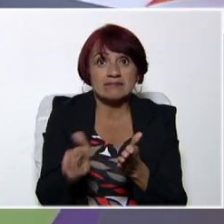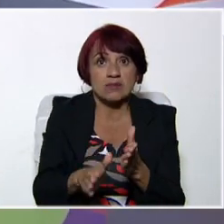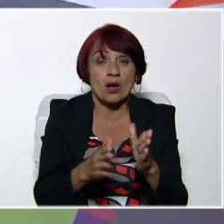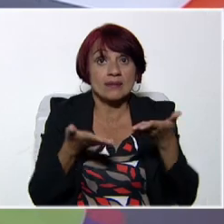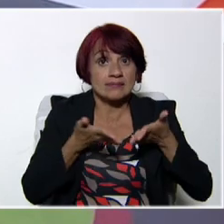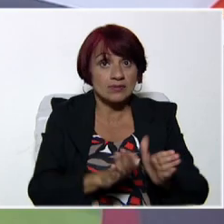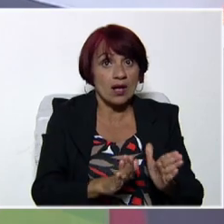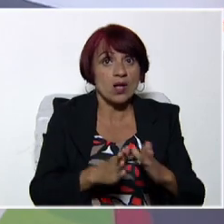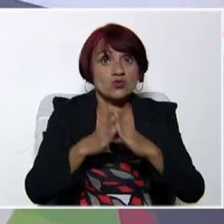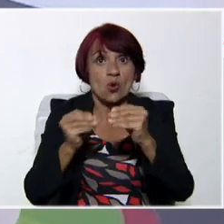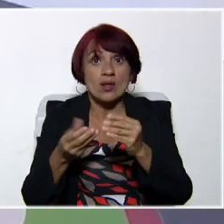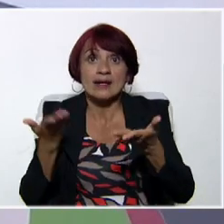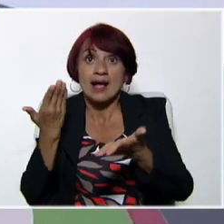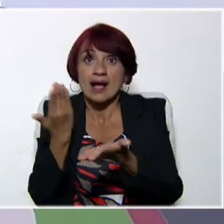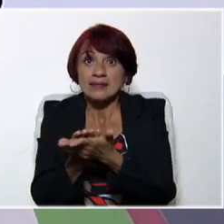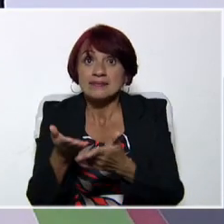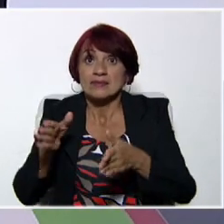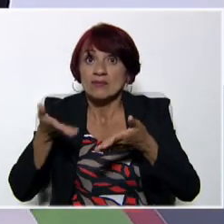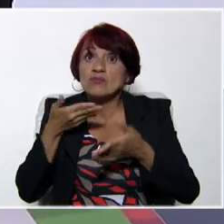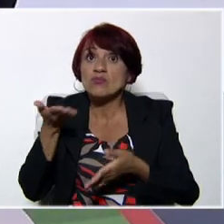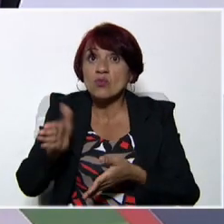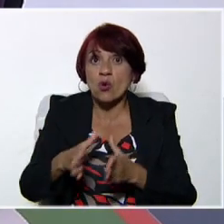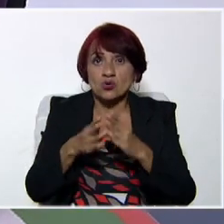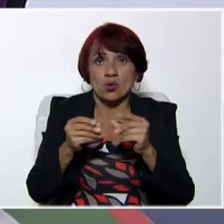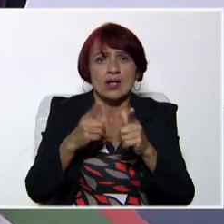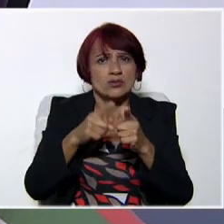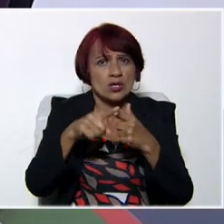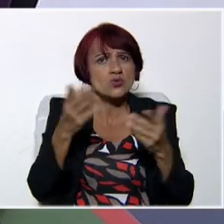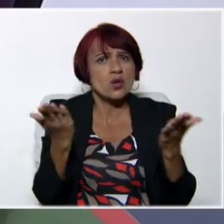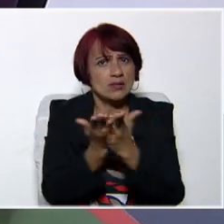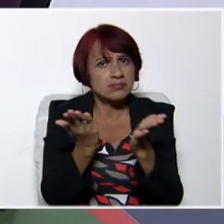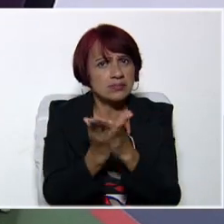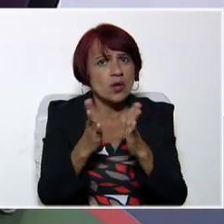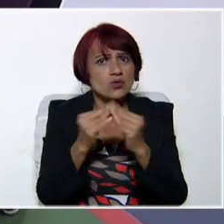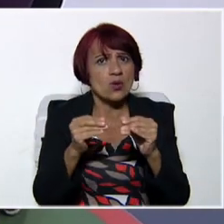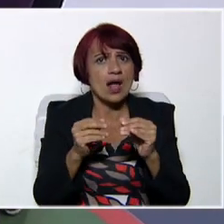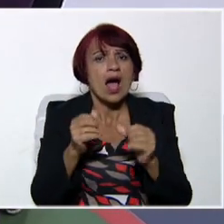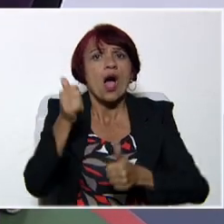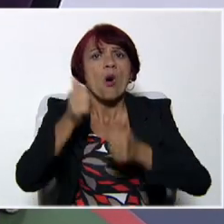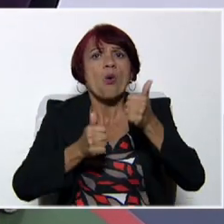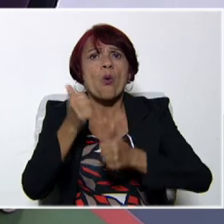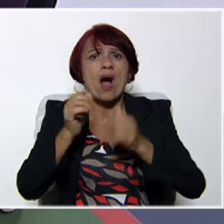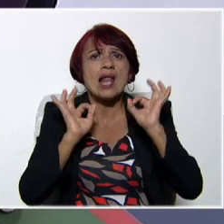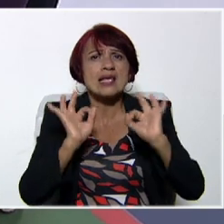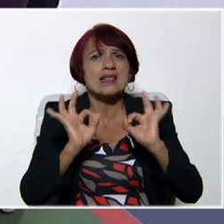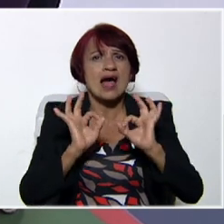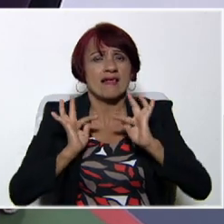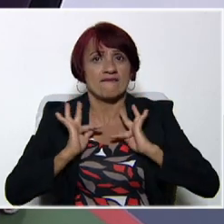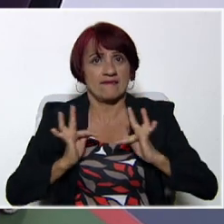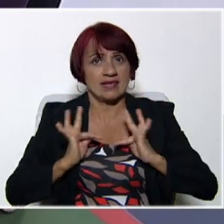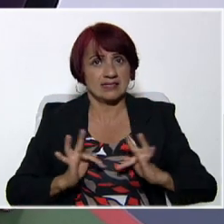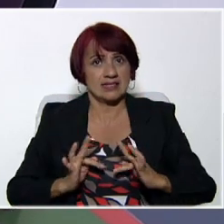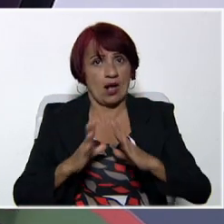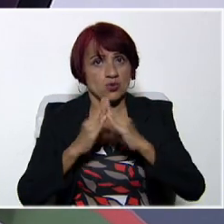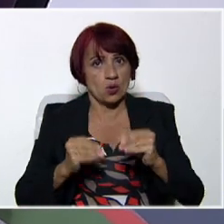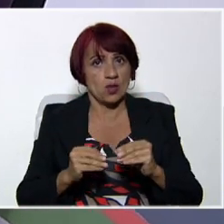¿Y cualidades físicas? ¿Tendrás cualidades físicas? Bueno, yo estuve estudiando acerca de las cualidades físicas. Sé que algunas de ellas está la fuerza, la flexibilidad y bueno, es